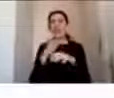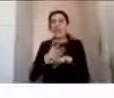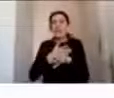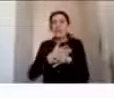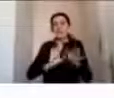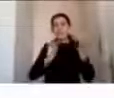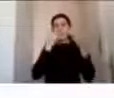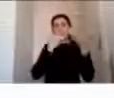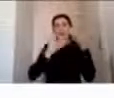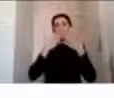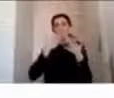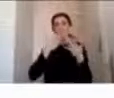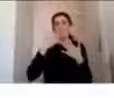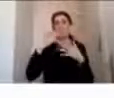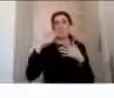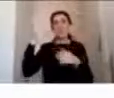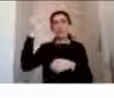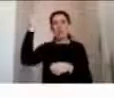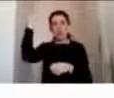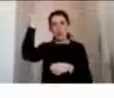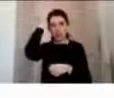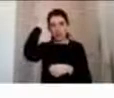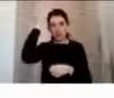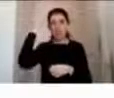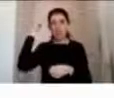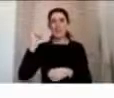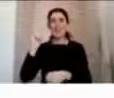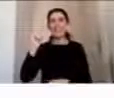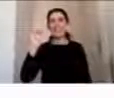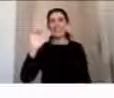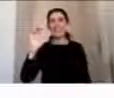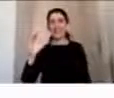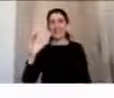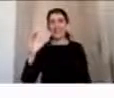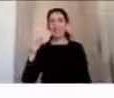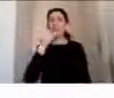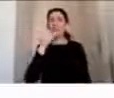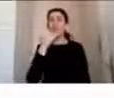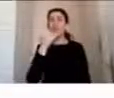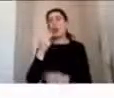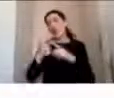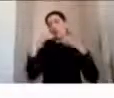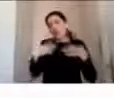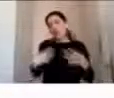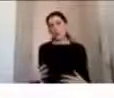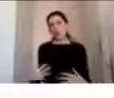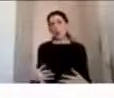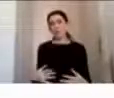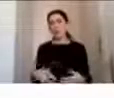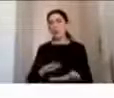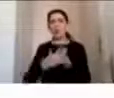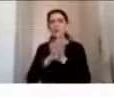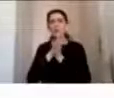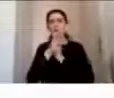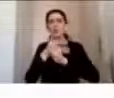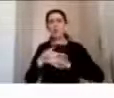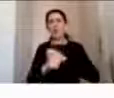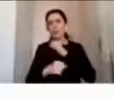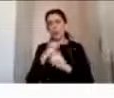para evitar algún tipo de lesión también en otras partes del cuerpo. Y eso abarca toda la edad, incluyendo los grupos de